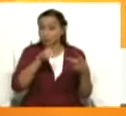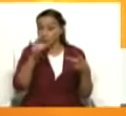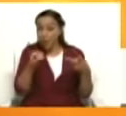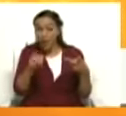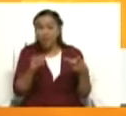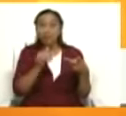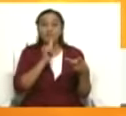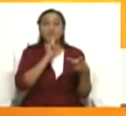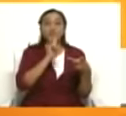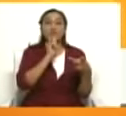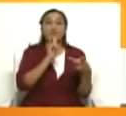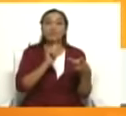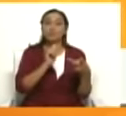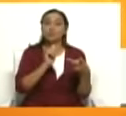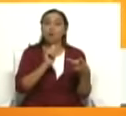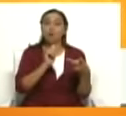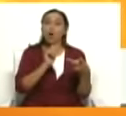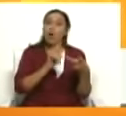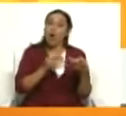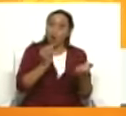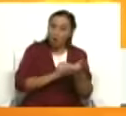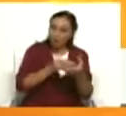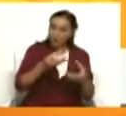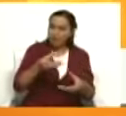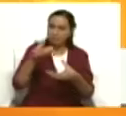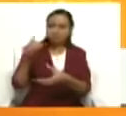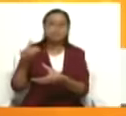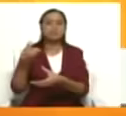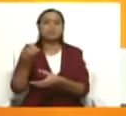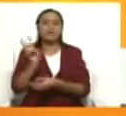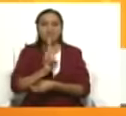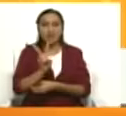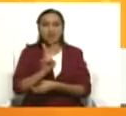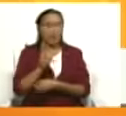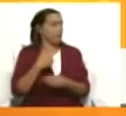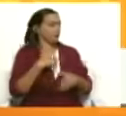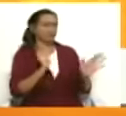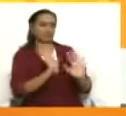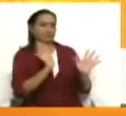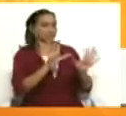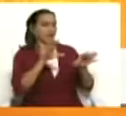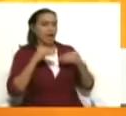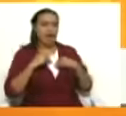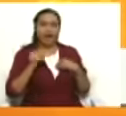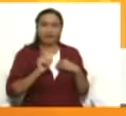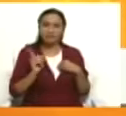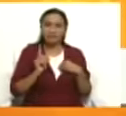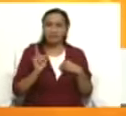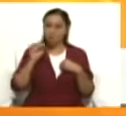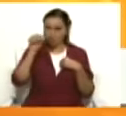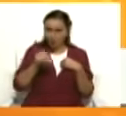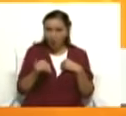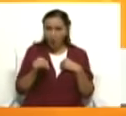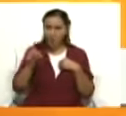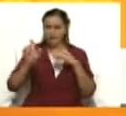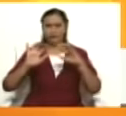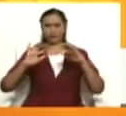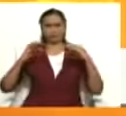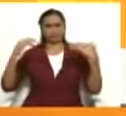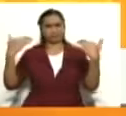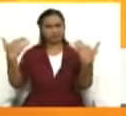Venezuela no fue tomada en consideración. Tan es así que la decisión que sale hoy en la sala de apelaciones